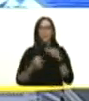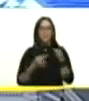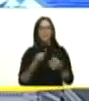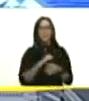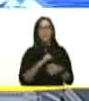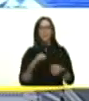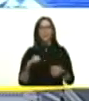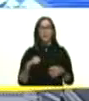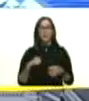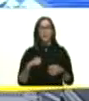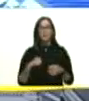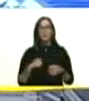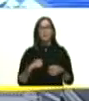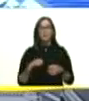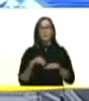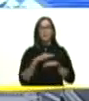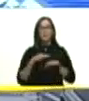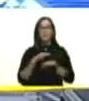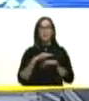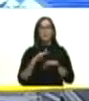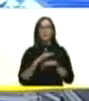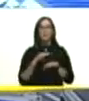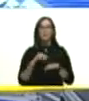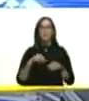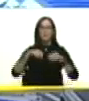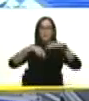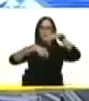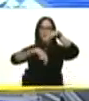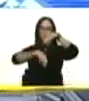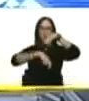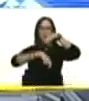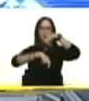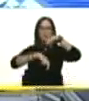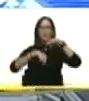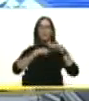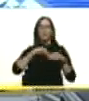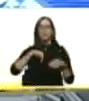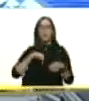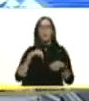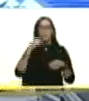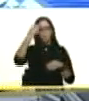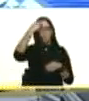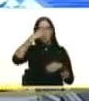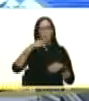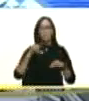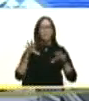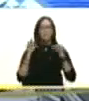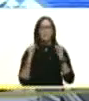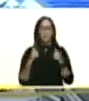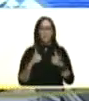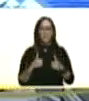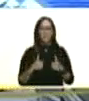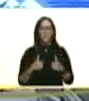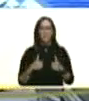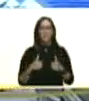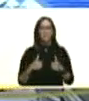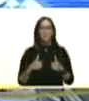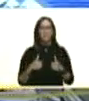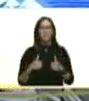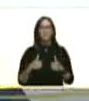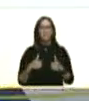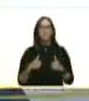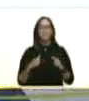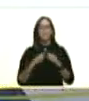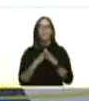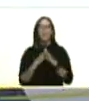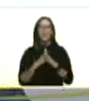el ministro Ceballos que nuestro pueblo entienda bien y a